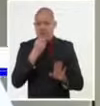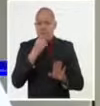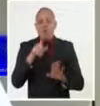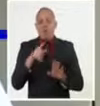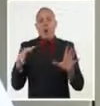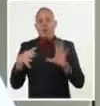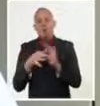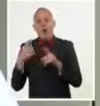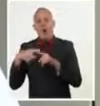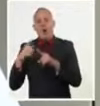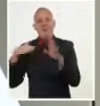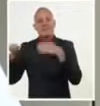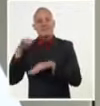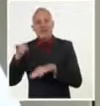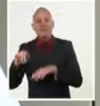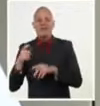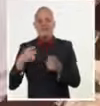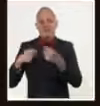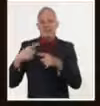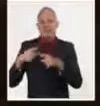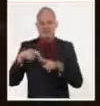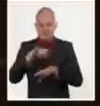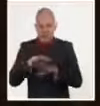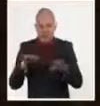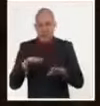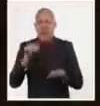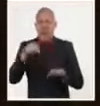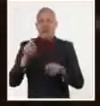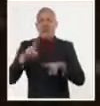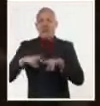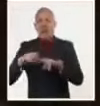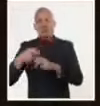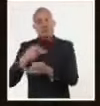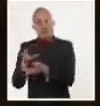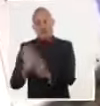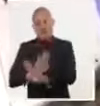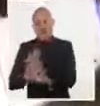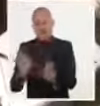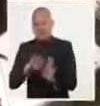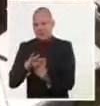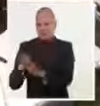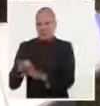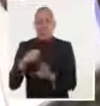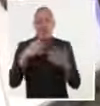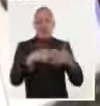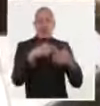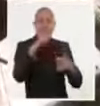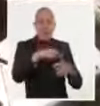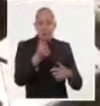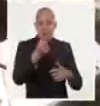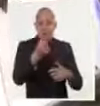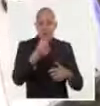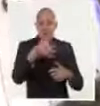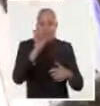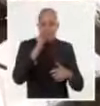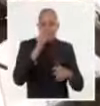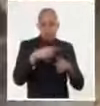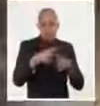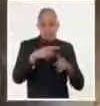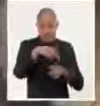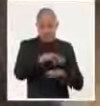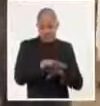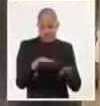MinSIM concluir la distribución de la capital. En las torrefractoras se priorizan los mantenimientos constructivos e